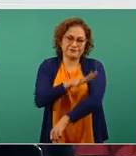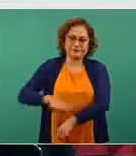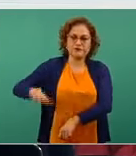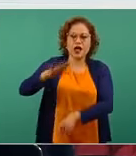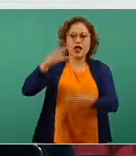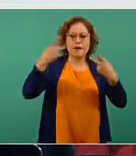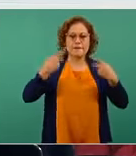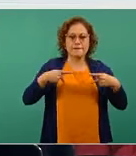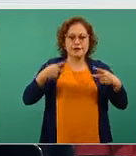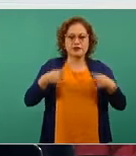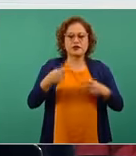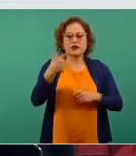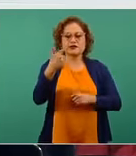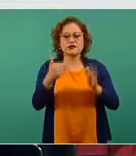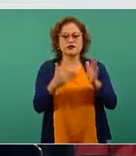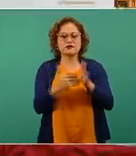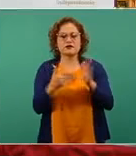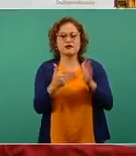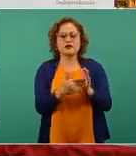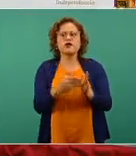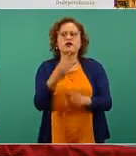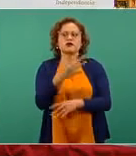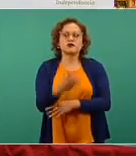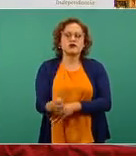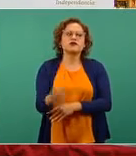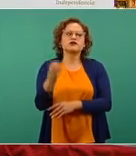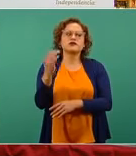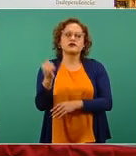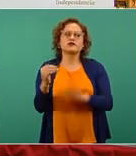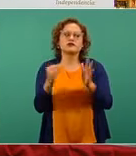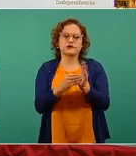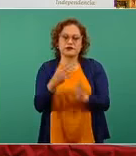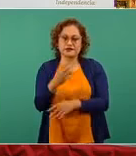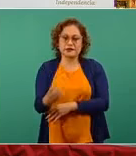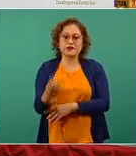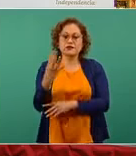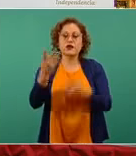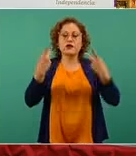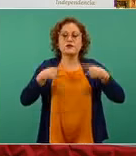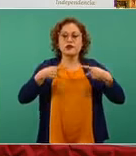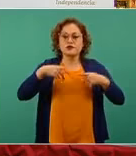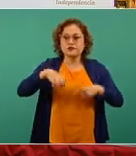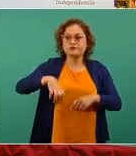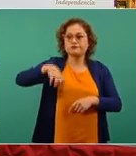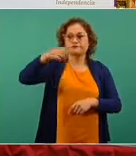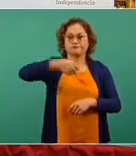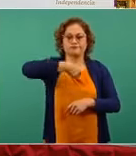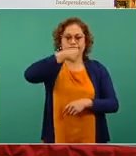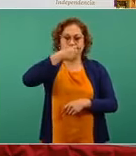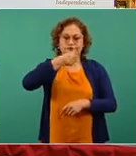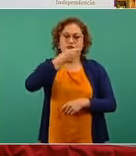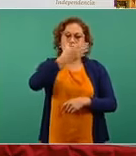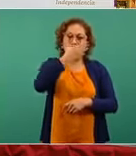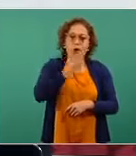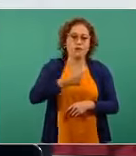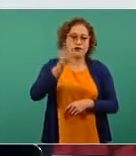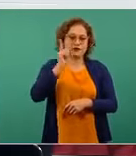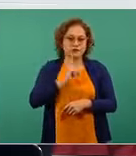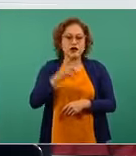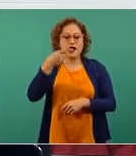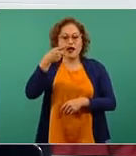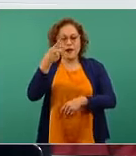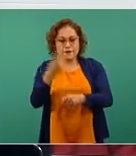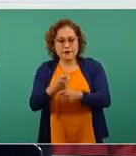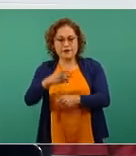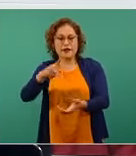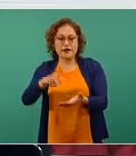7 millones 410 mil 304, sólo hasta el momento con primera dosis, pero 1 millón 83